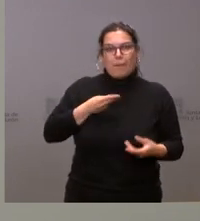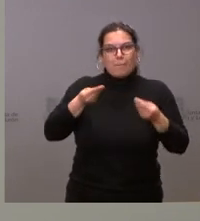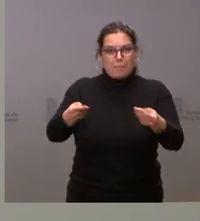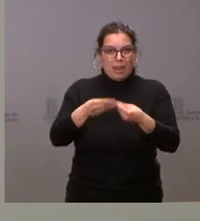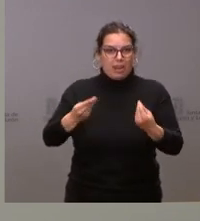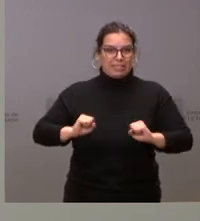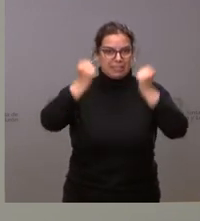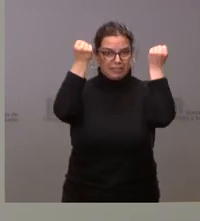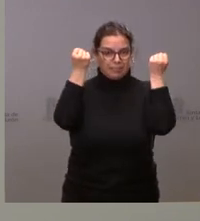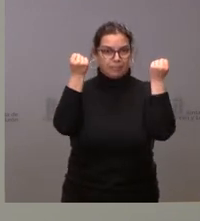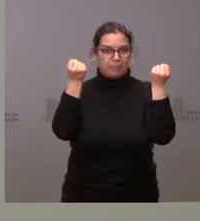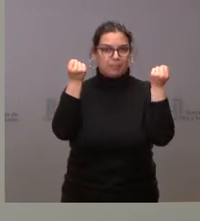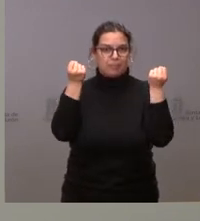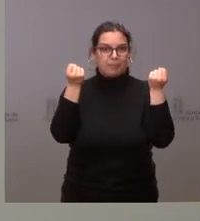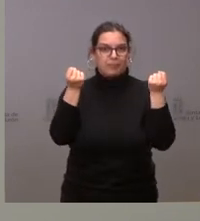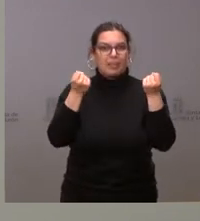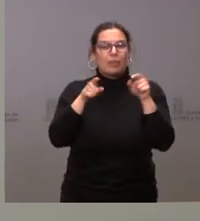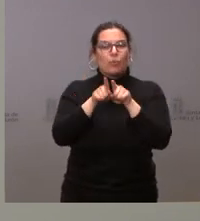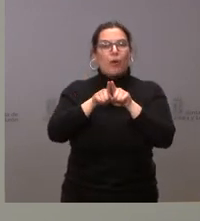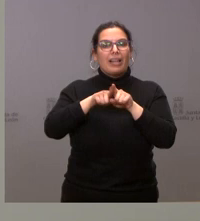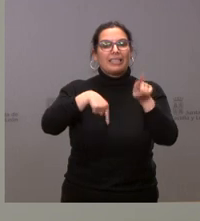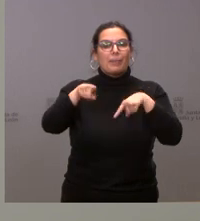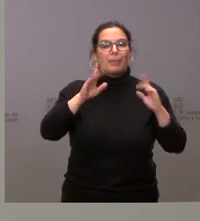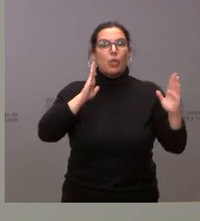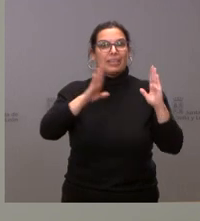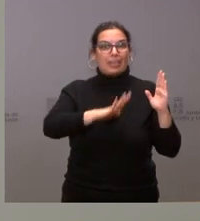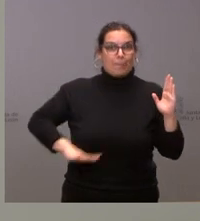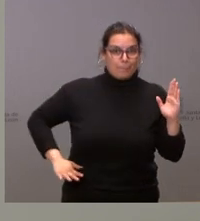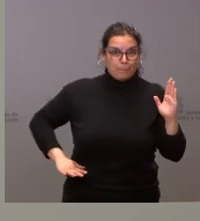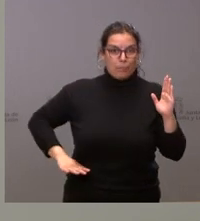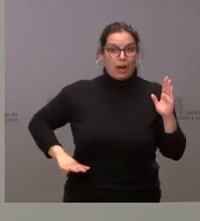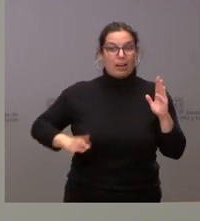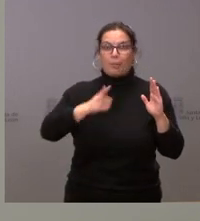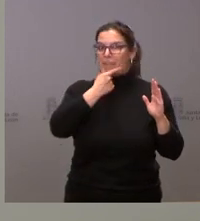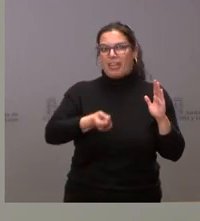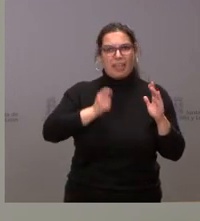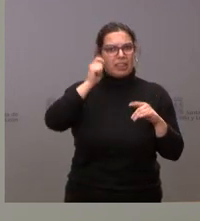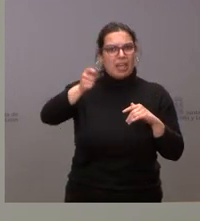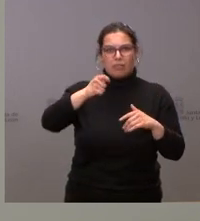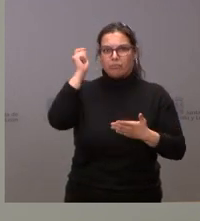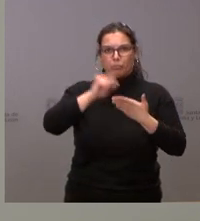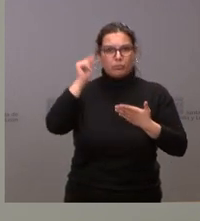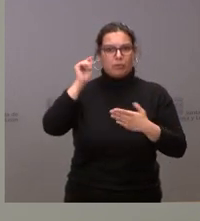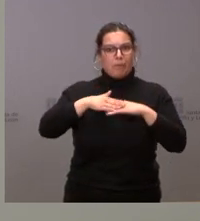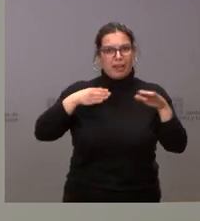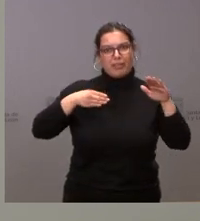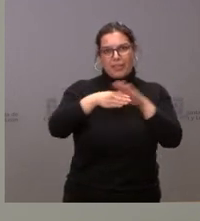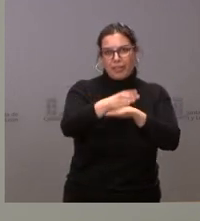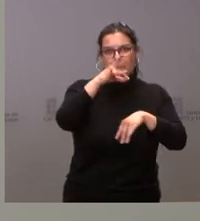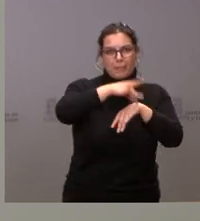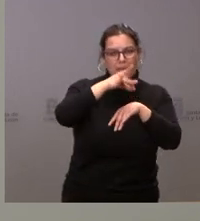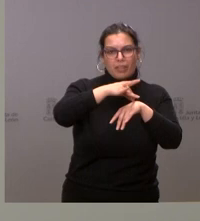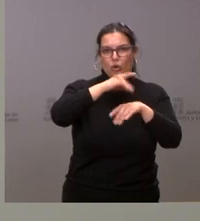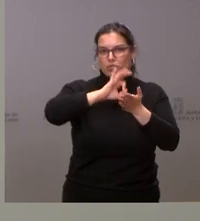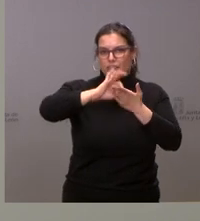el conjunto de los ciudadanos, sino este documento de desplazamiento temporal que podríamos ofrecer con carácter más ágil para acceder a los servicios sanitarios en nuestra